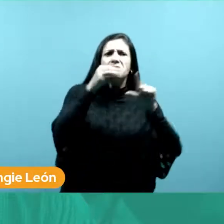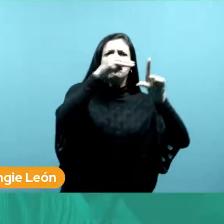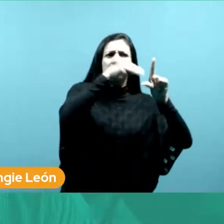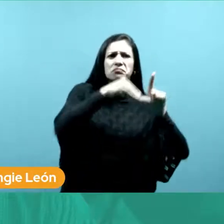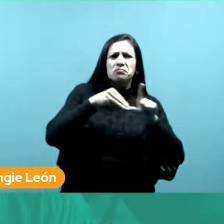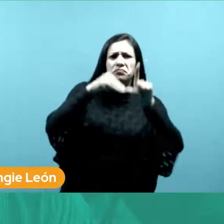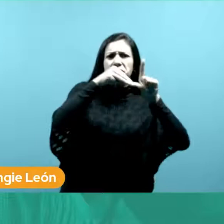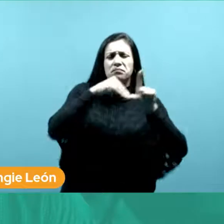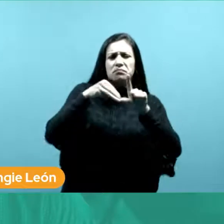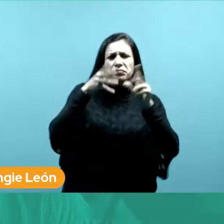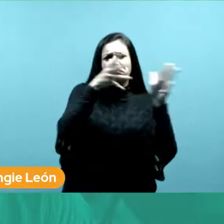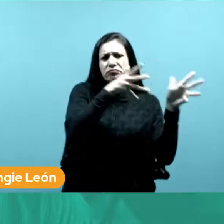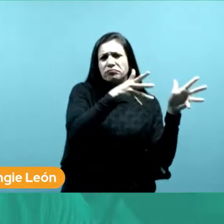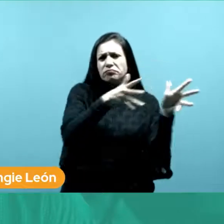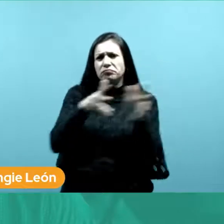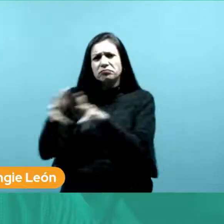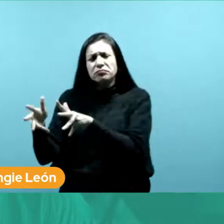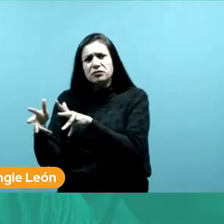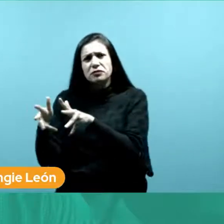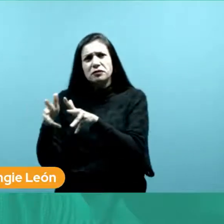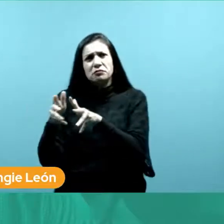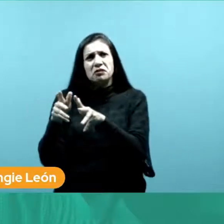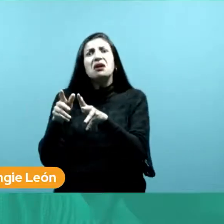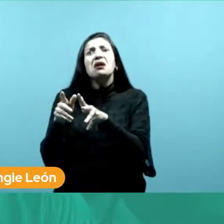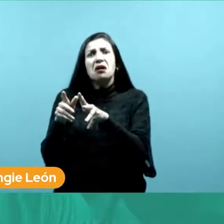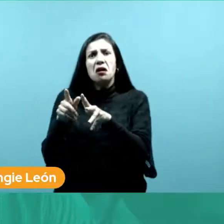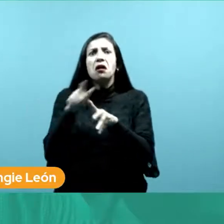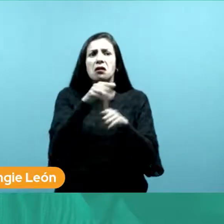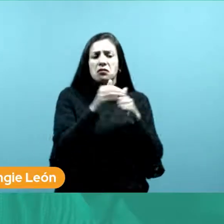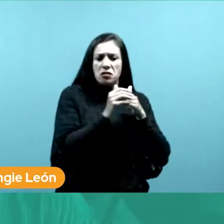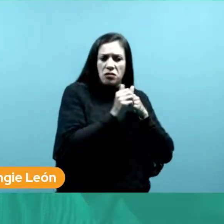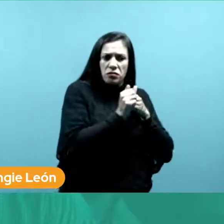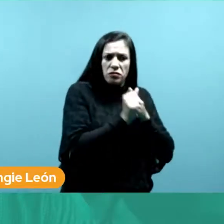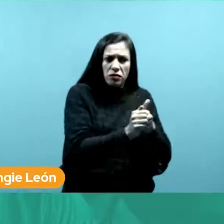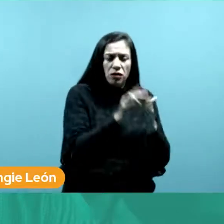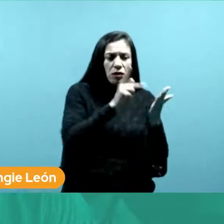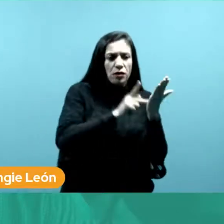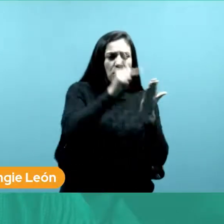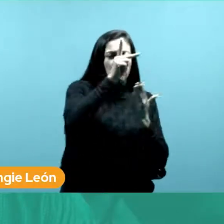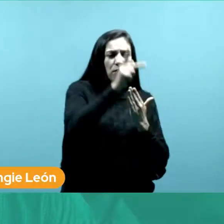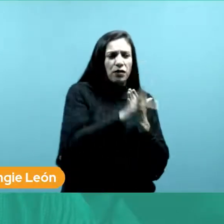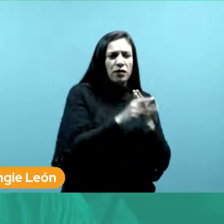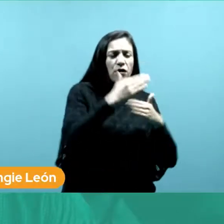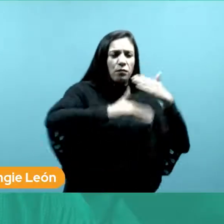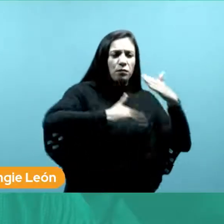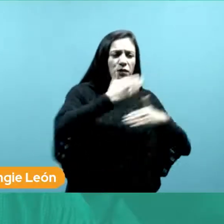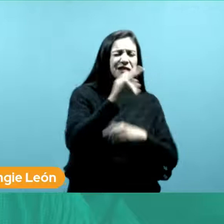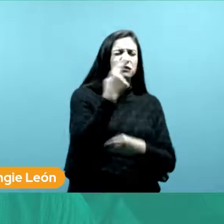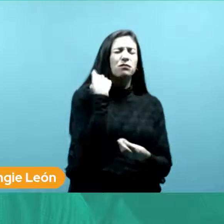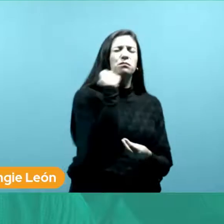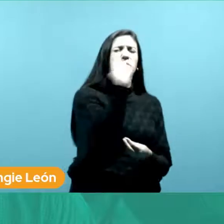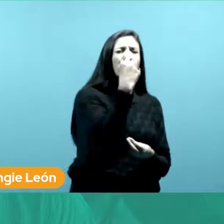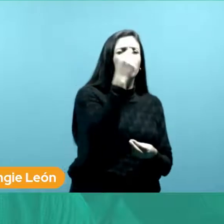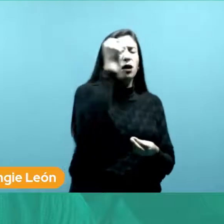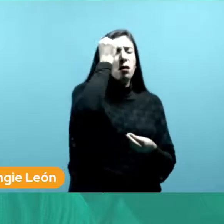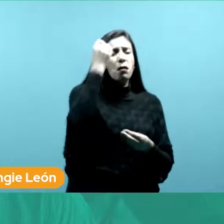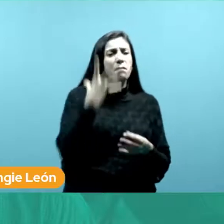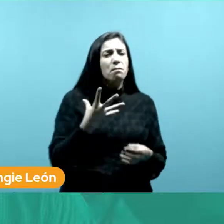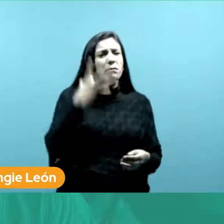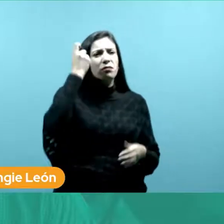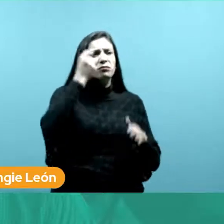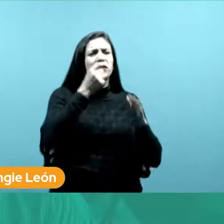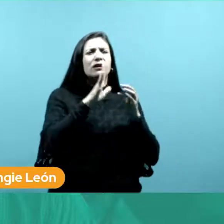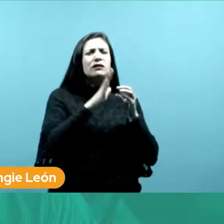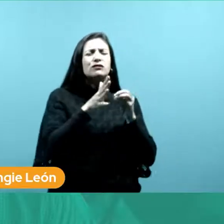dirigido distintos proyectos de investigación en temas relacionados con los procesos políticos de memoria de grupos subordinados y